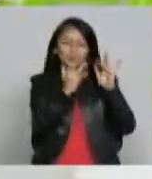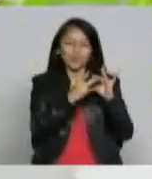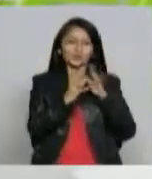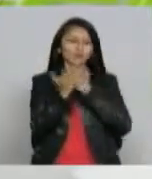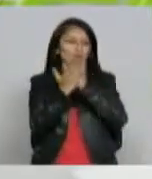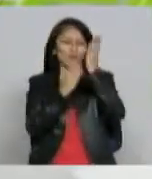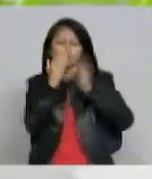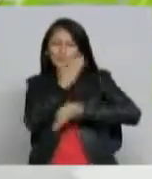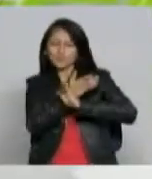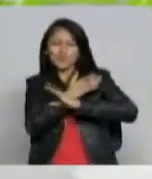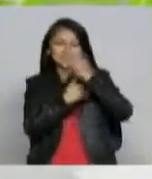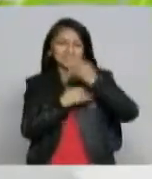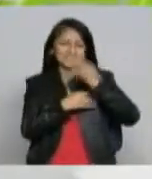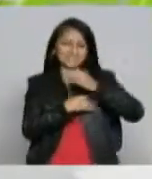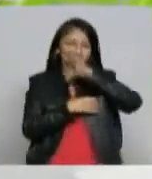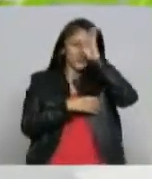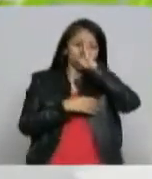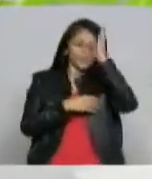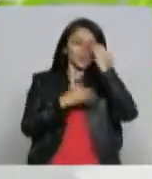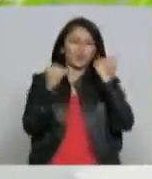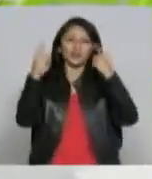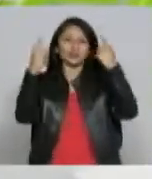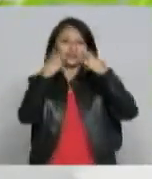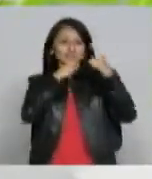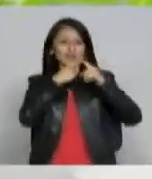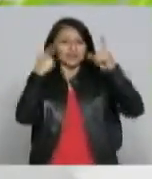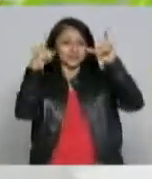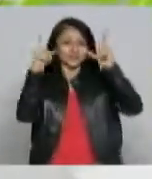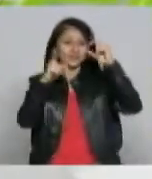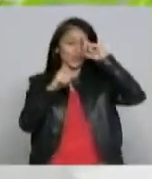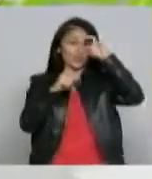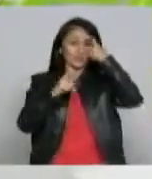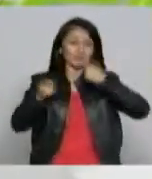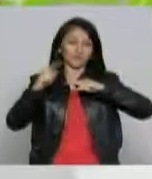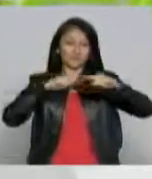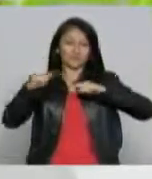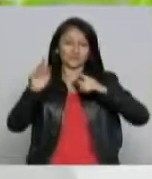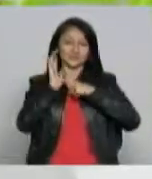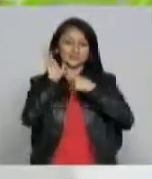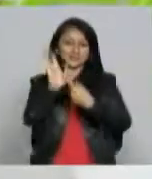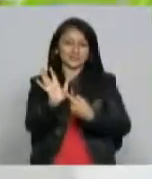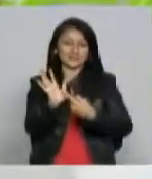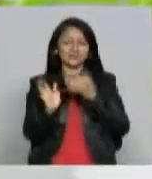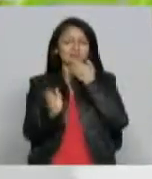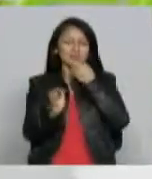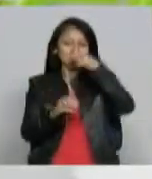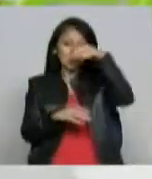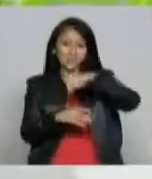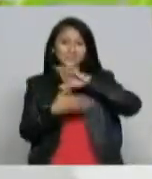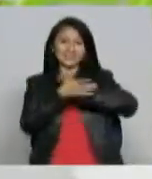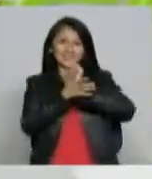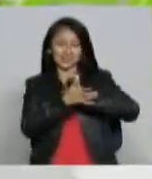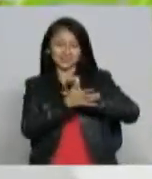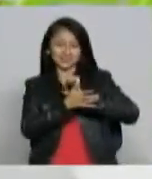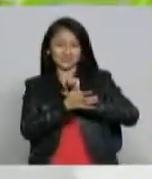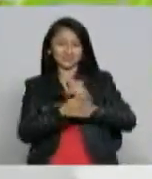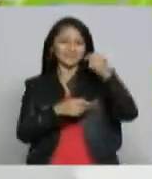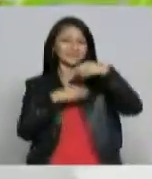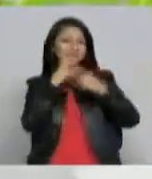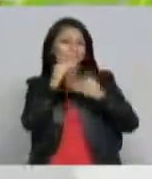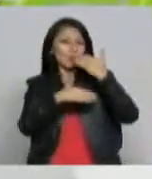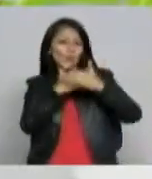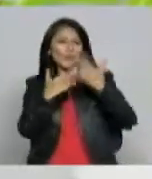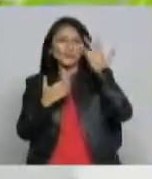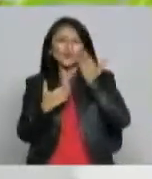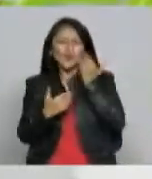interacción con la programación que les presentan los canales públicos y privados para el caso específico de Telecafé cada día